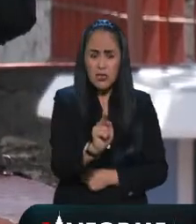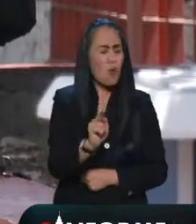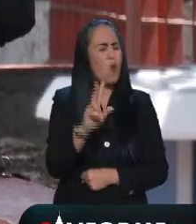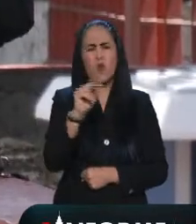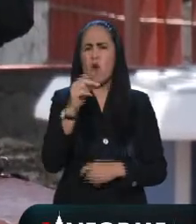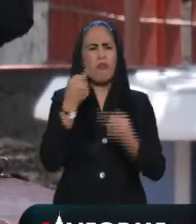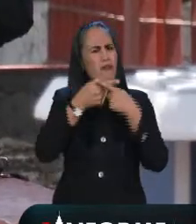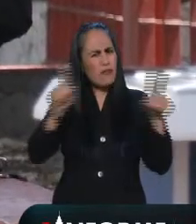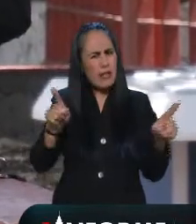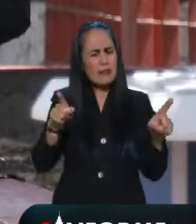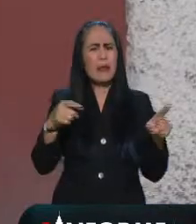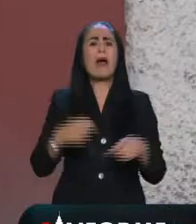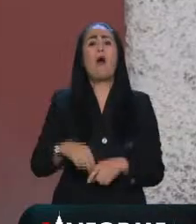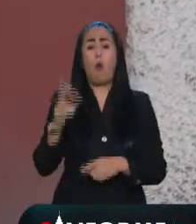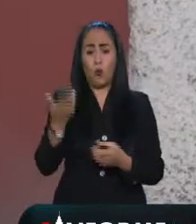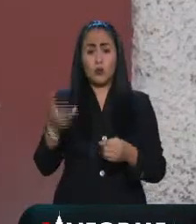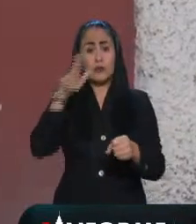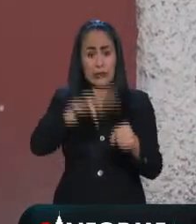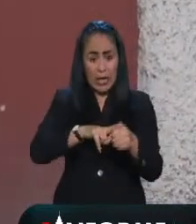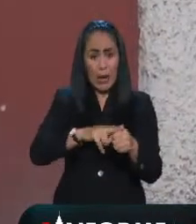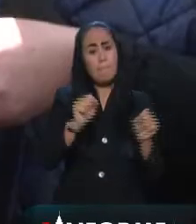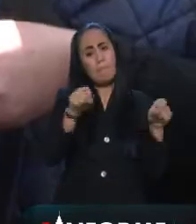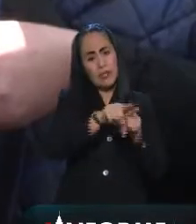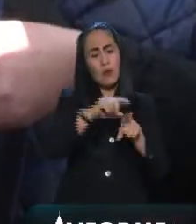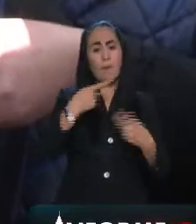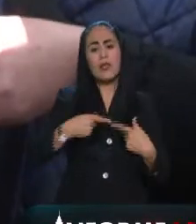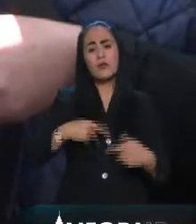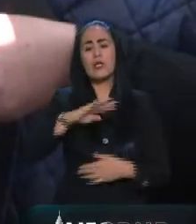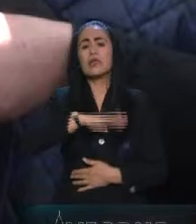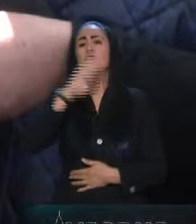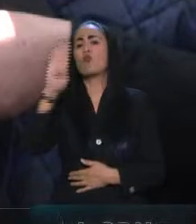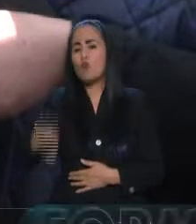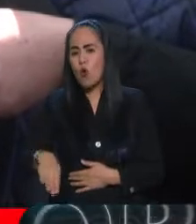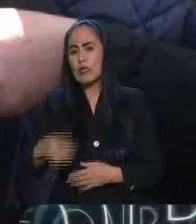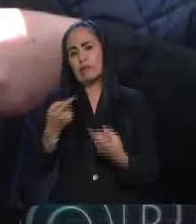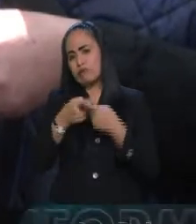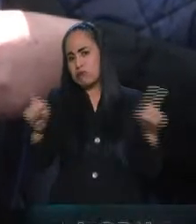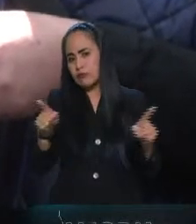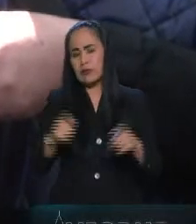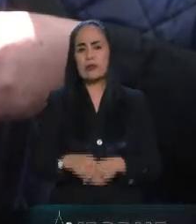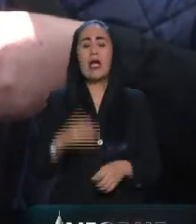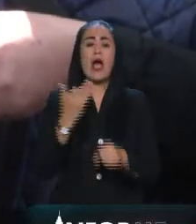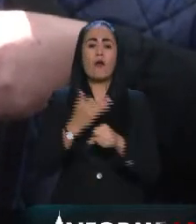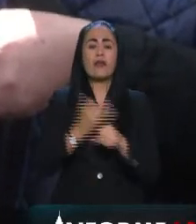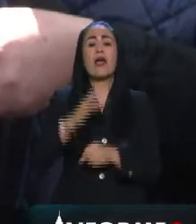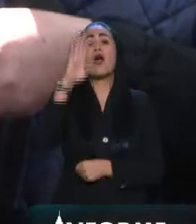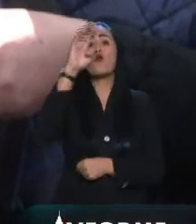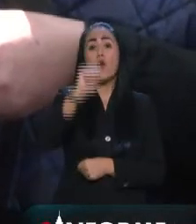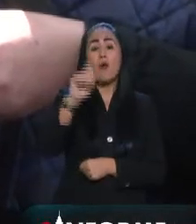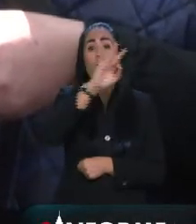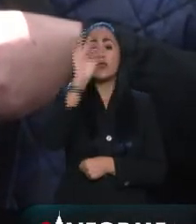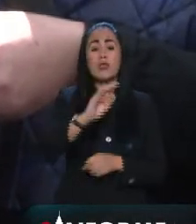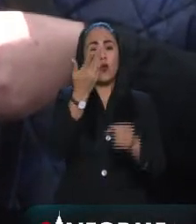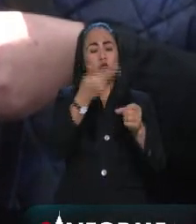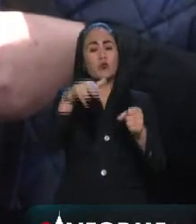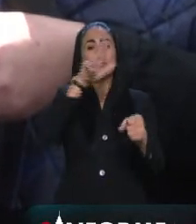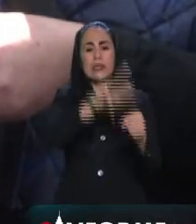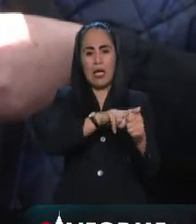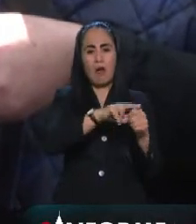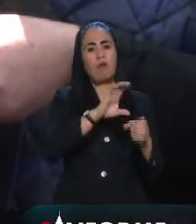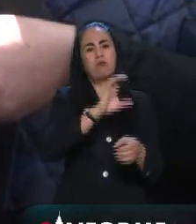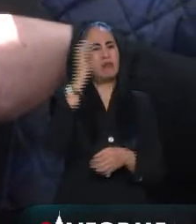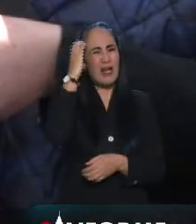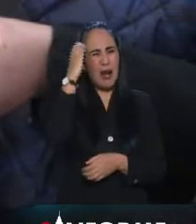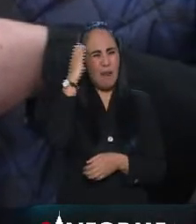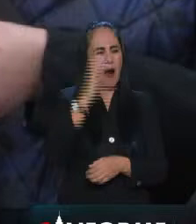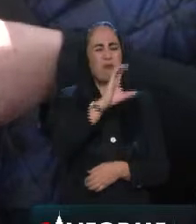también y más importante, en cuanto a defunciones. Pero estamos en 9% de ocupación hospitalaria y no tiene que ver el